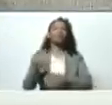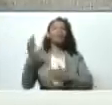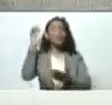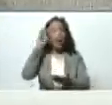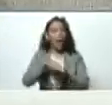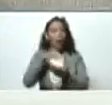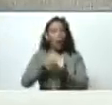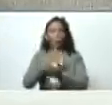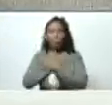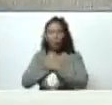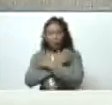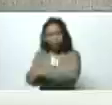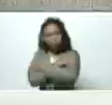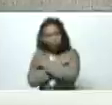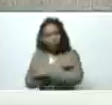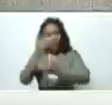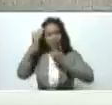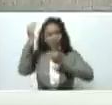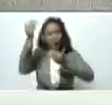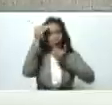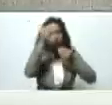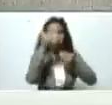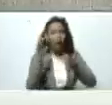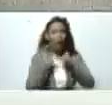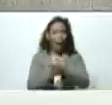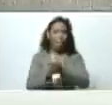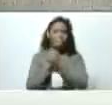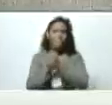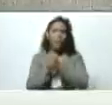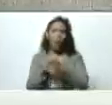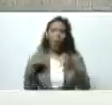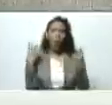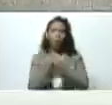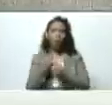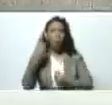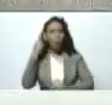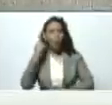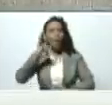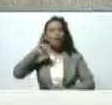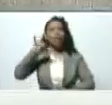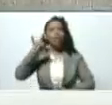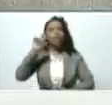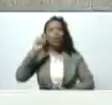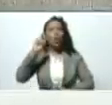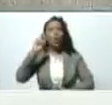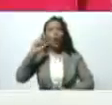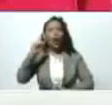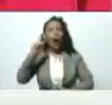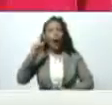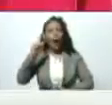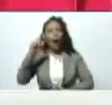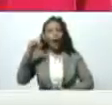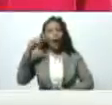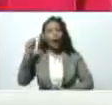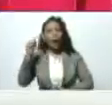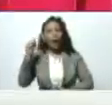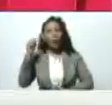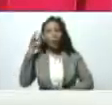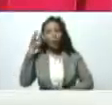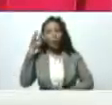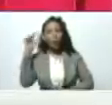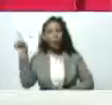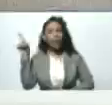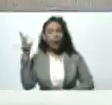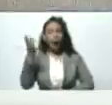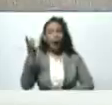abrazo y mi saludo al compañado de Joana Joana Sánchez alcaldesa